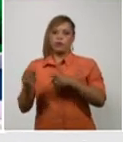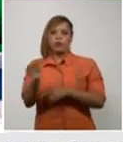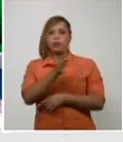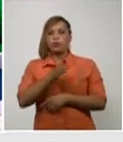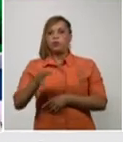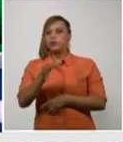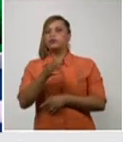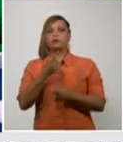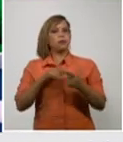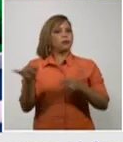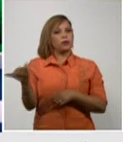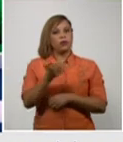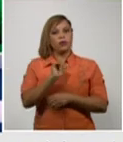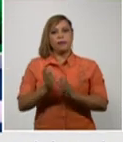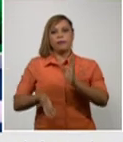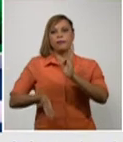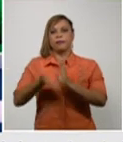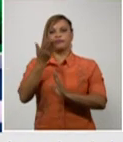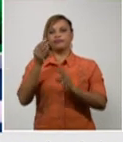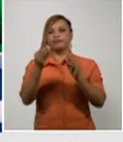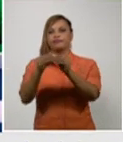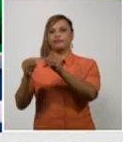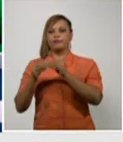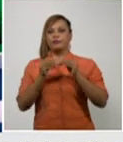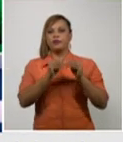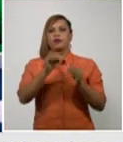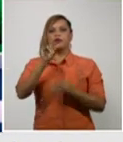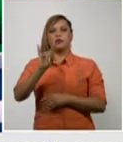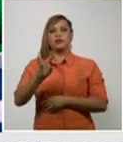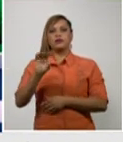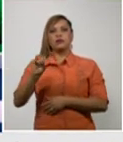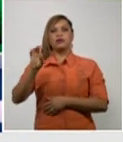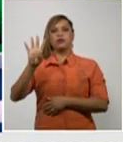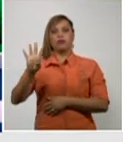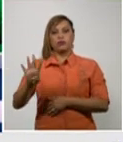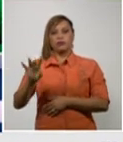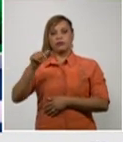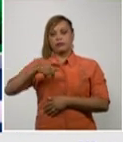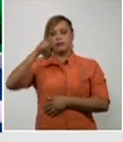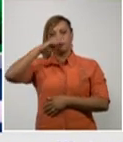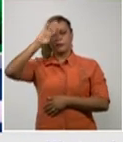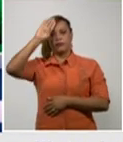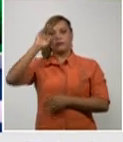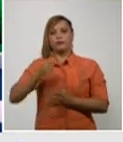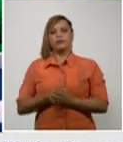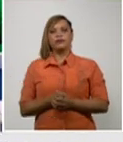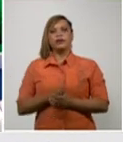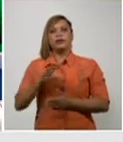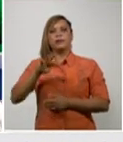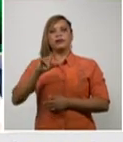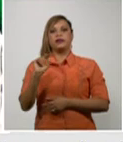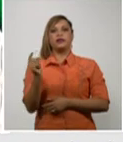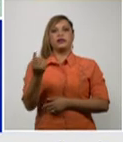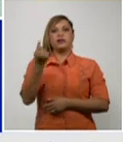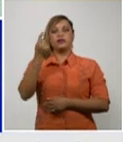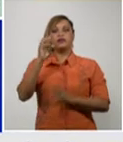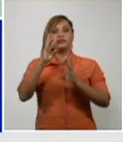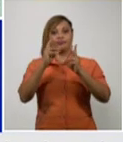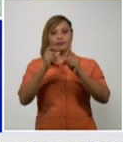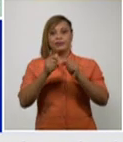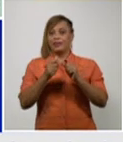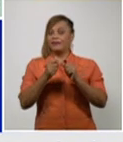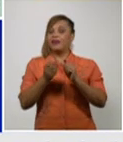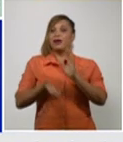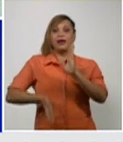una mayor transmisión 904 autóctonos Pinar del Río con una cifra muy alta todavía